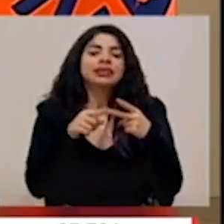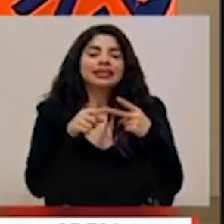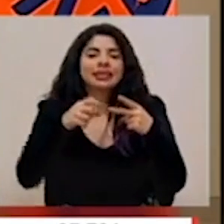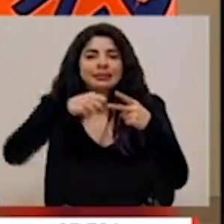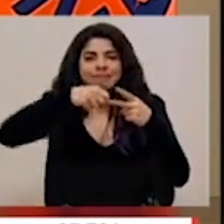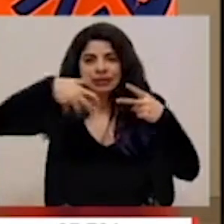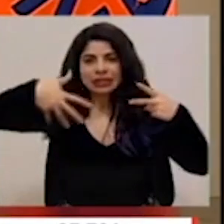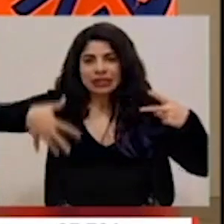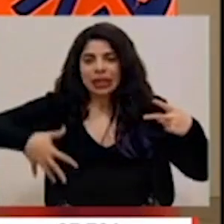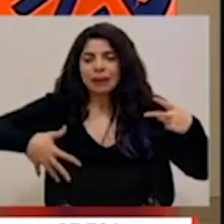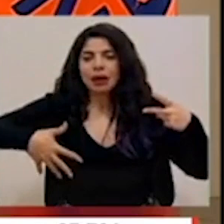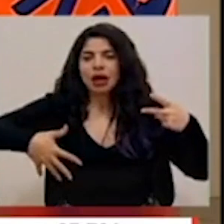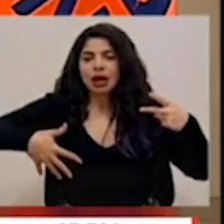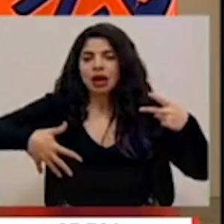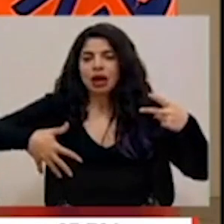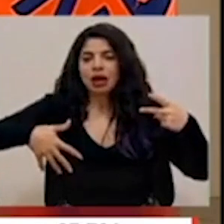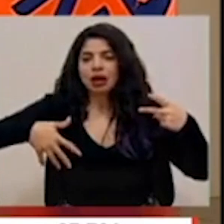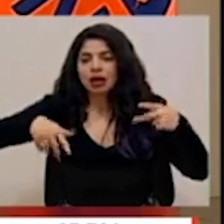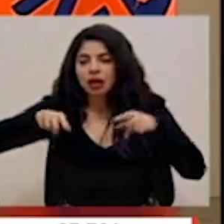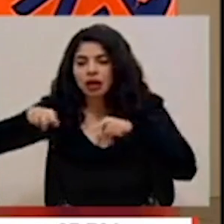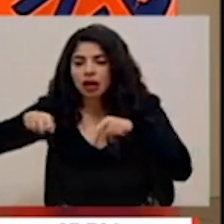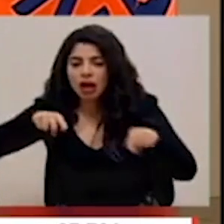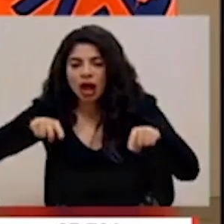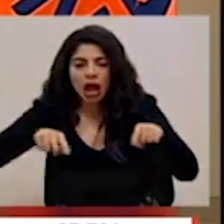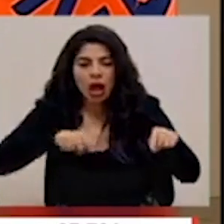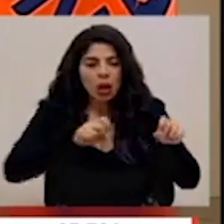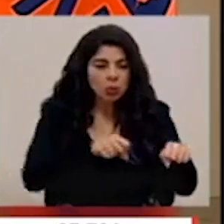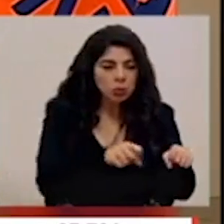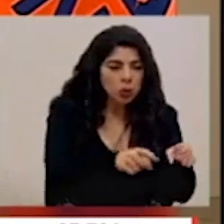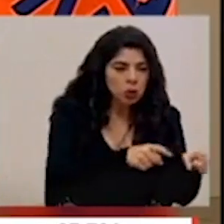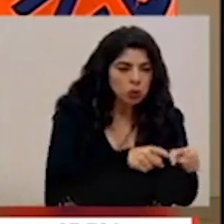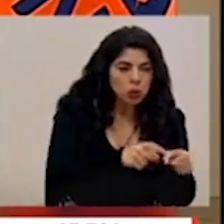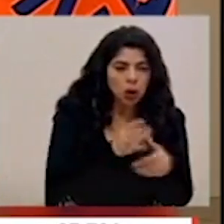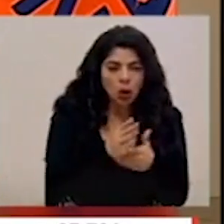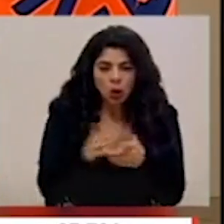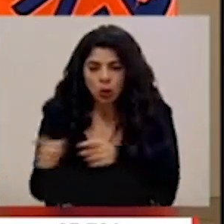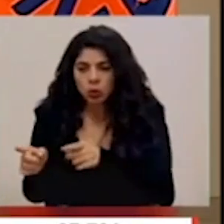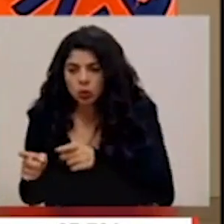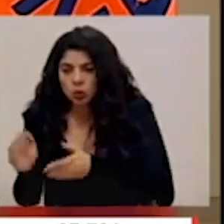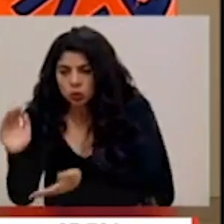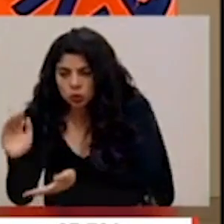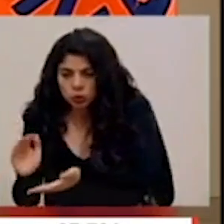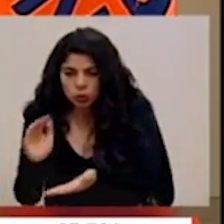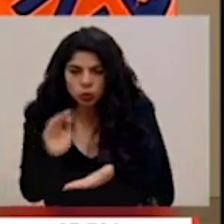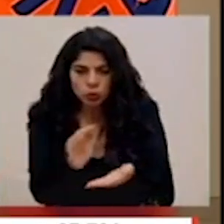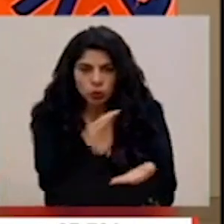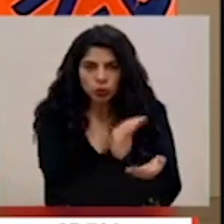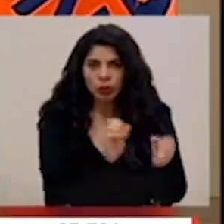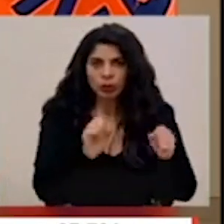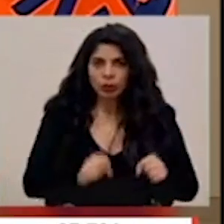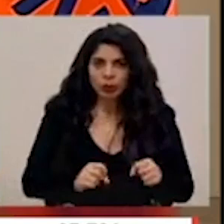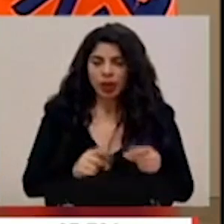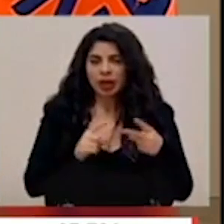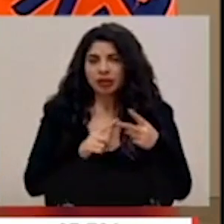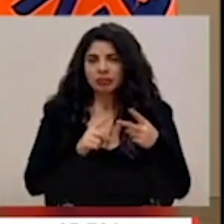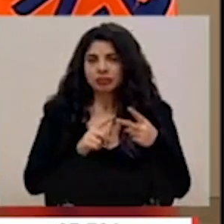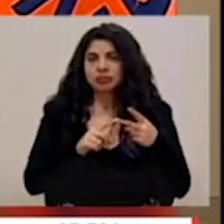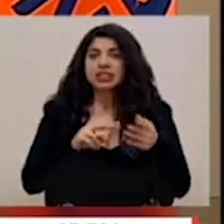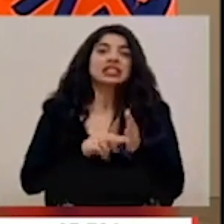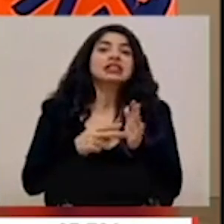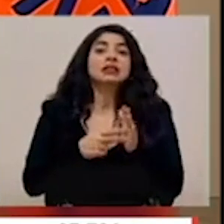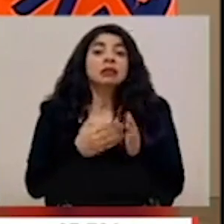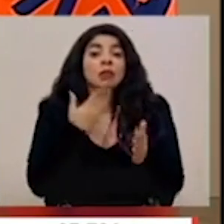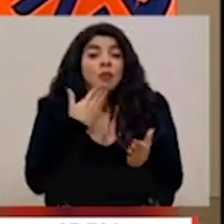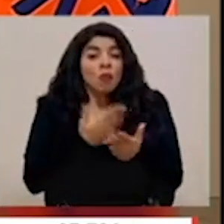donde hay capacidad de mitigar ese efecto, es decir, podríamos con un buen